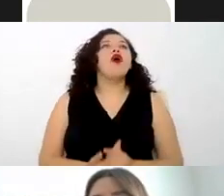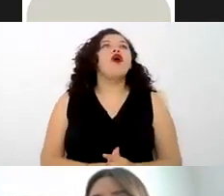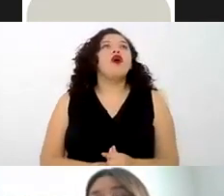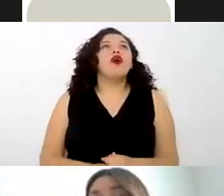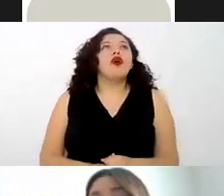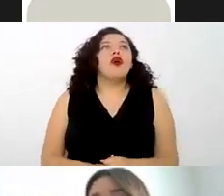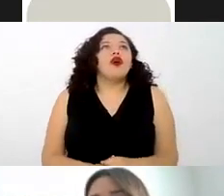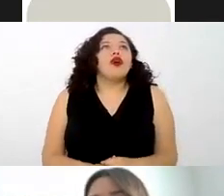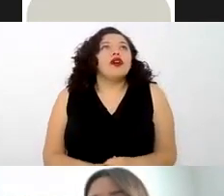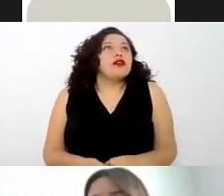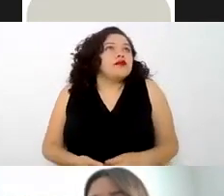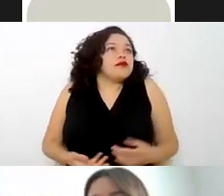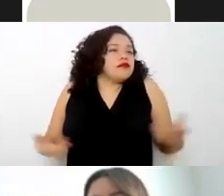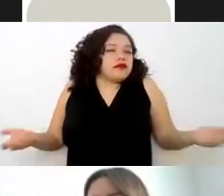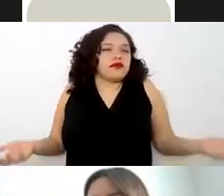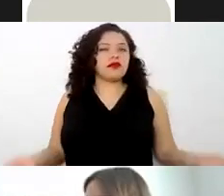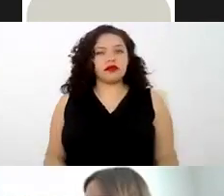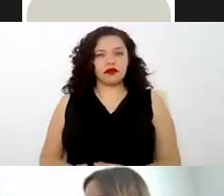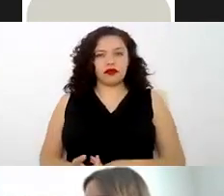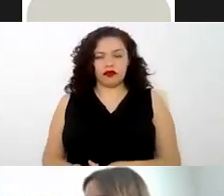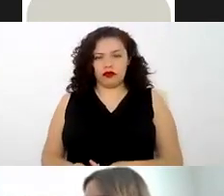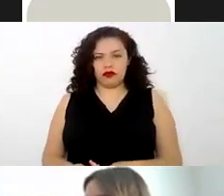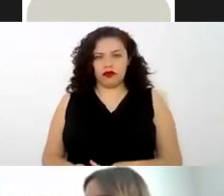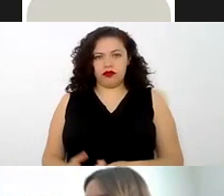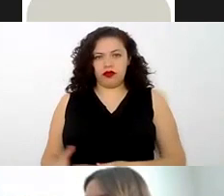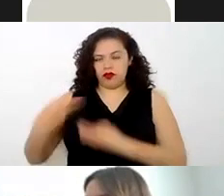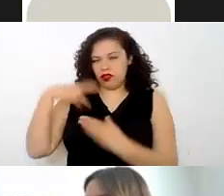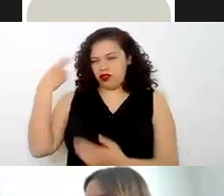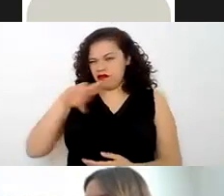proporcionarles los ¿cómo se dice?